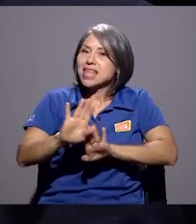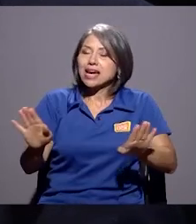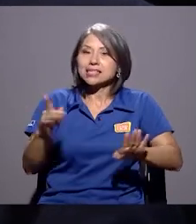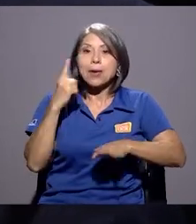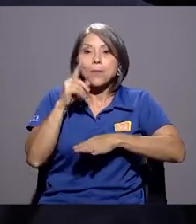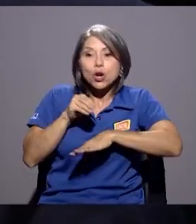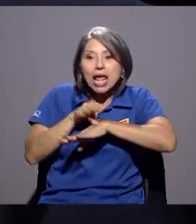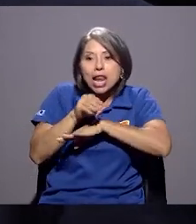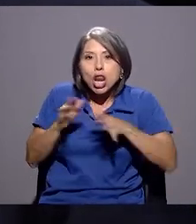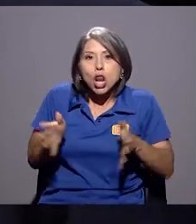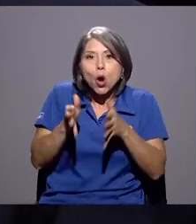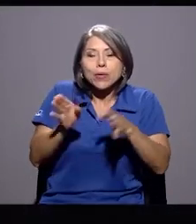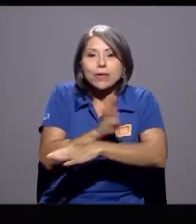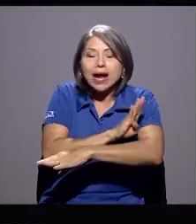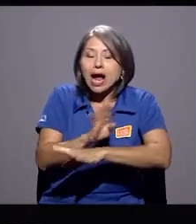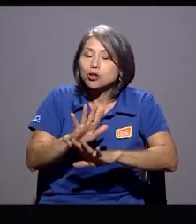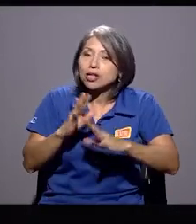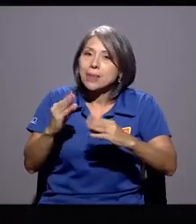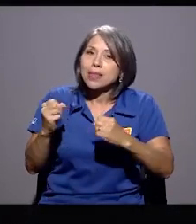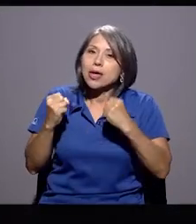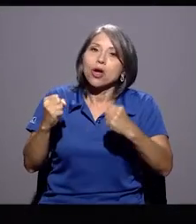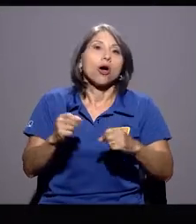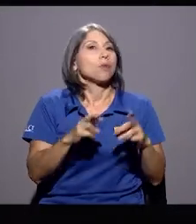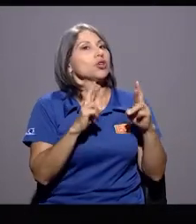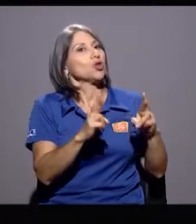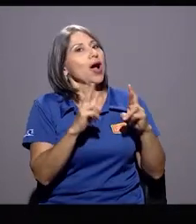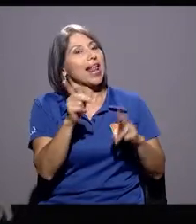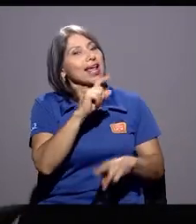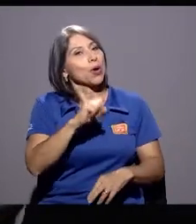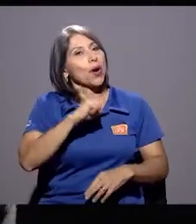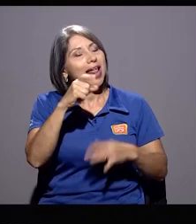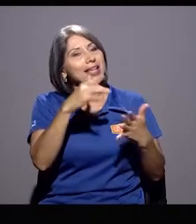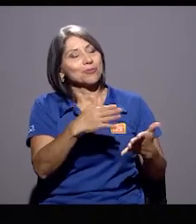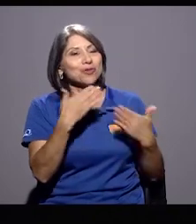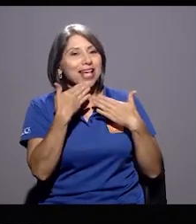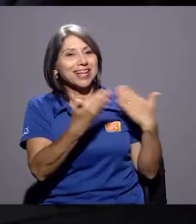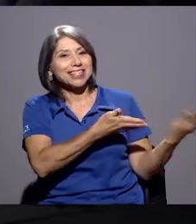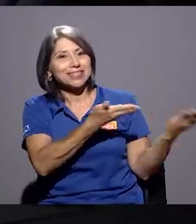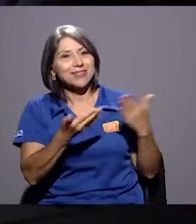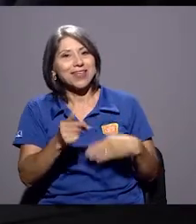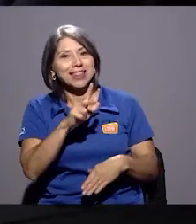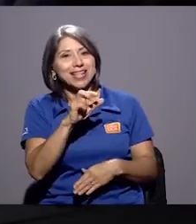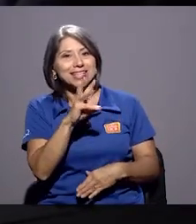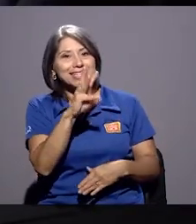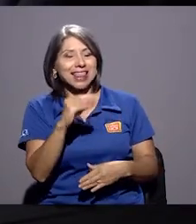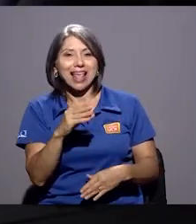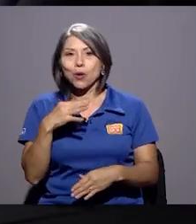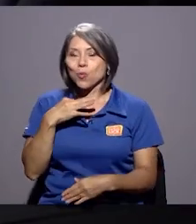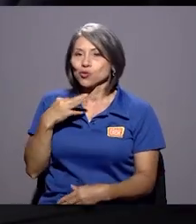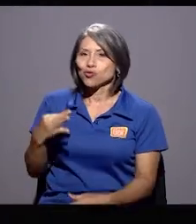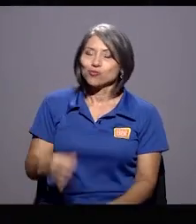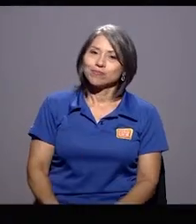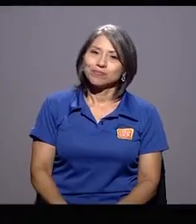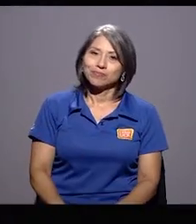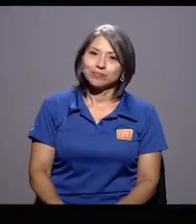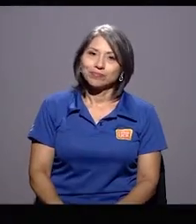bancario es tremendamente grande. Ojalá que no ganen la jornada. Muchas gracias por estar en 360, don Leiner. Con mucho gusto.